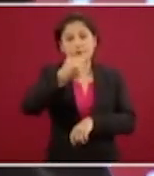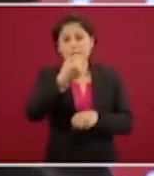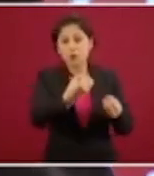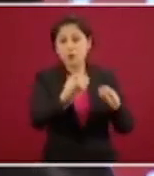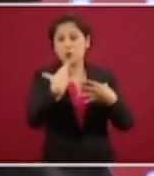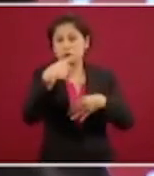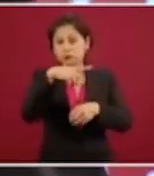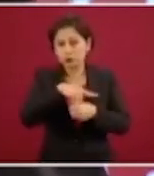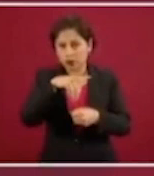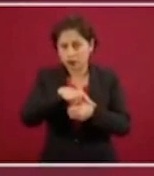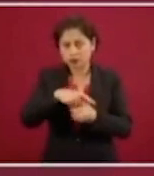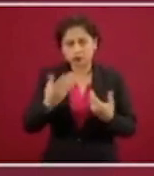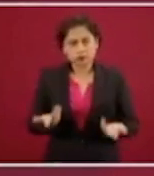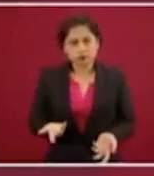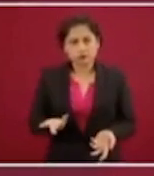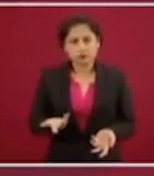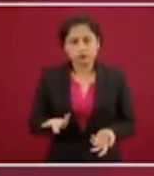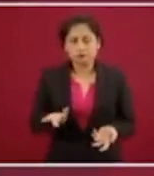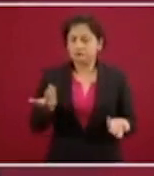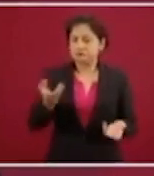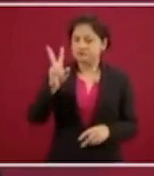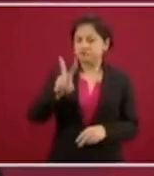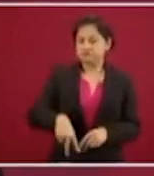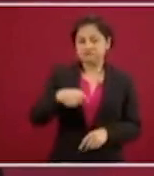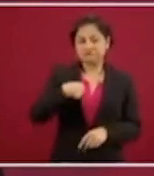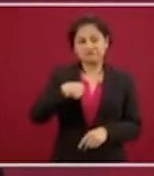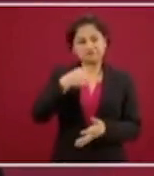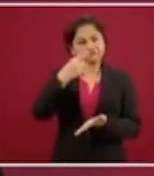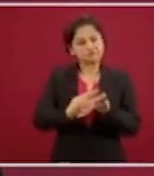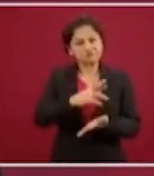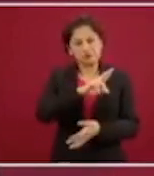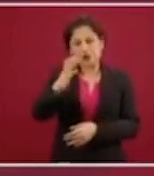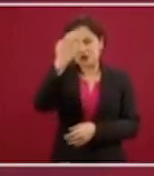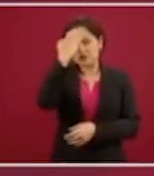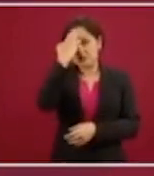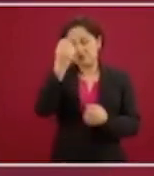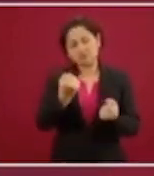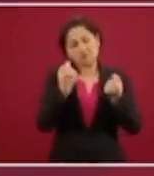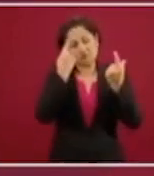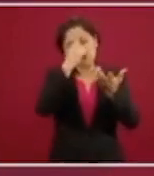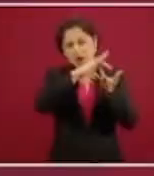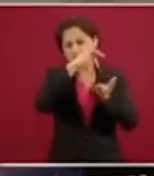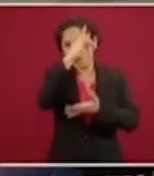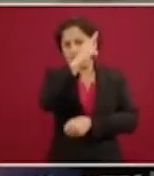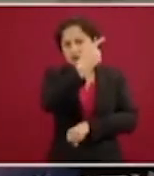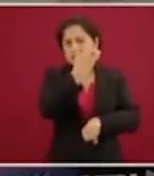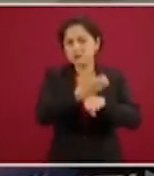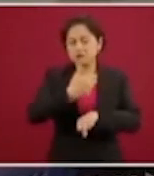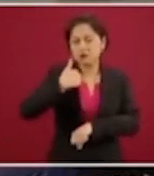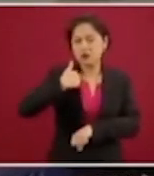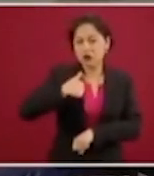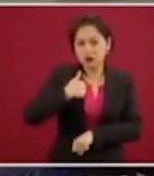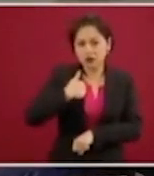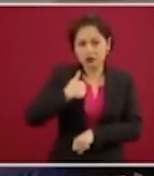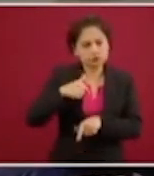No tengo más que reconocimiento y gratitud por la forma que se ha comportado Estados Unidos y Canadá y